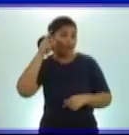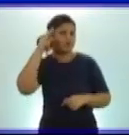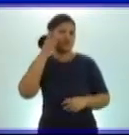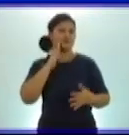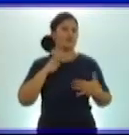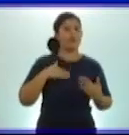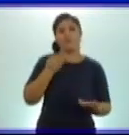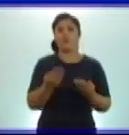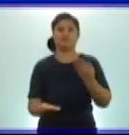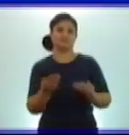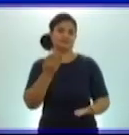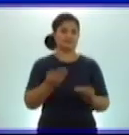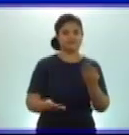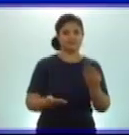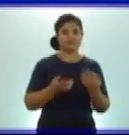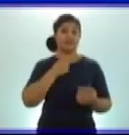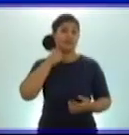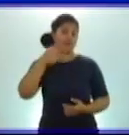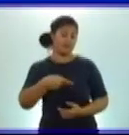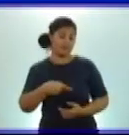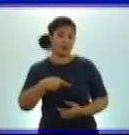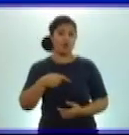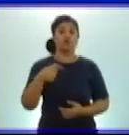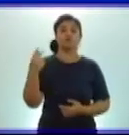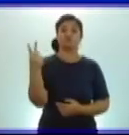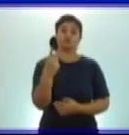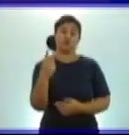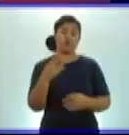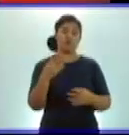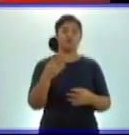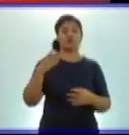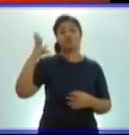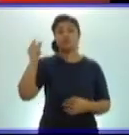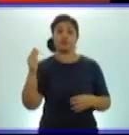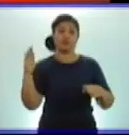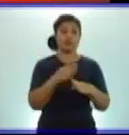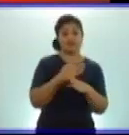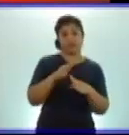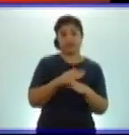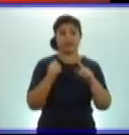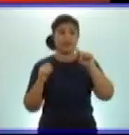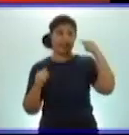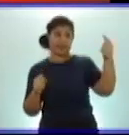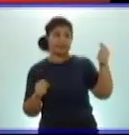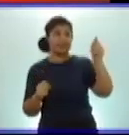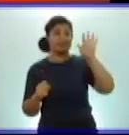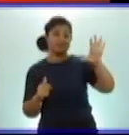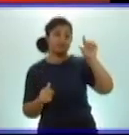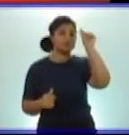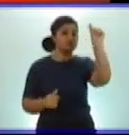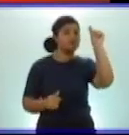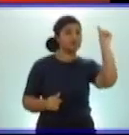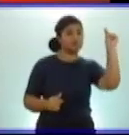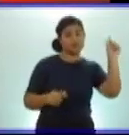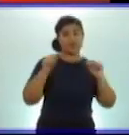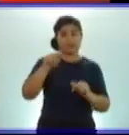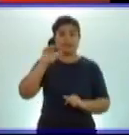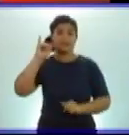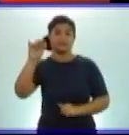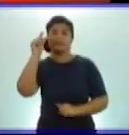dos números, uno de cinco y otro de seis lugares, mucho más fácil. Siempre el mayor será el de seis lugares.